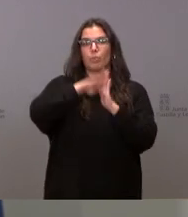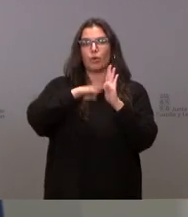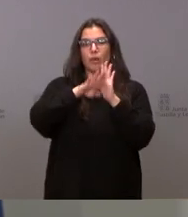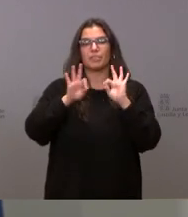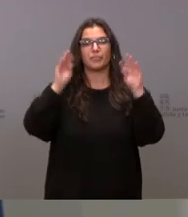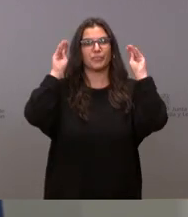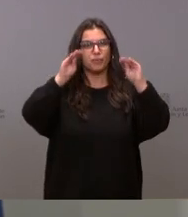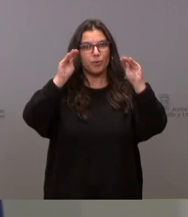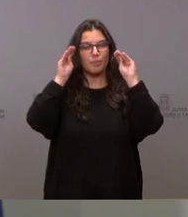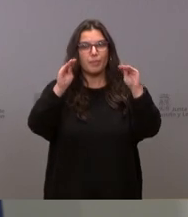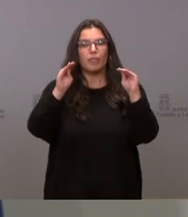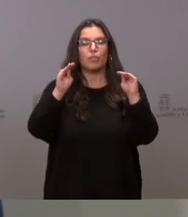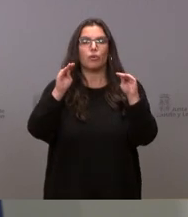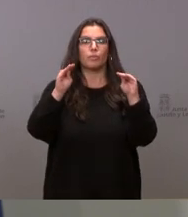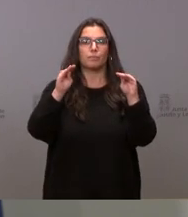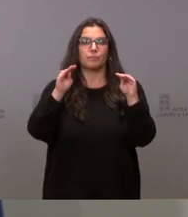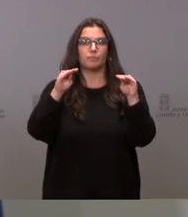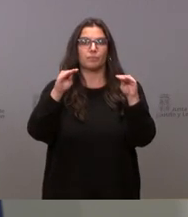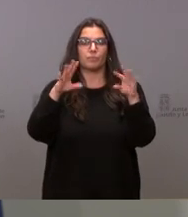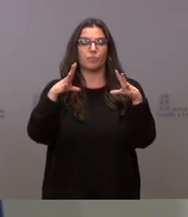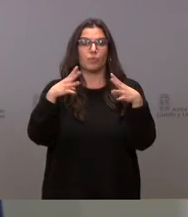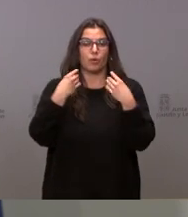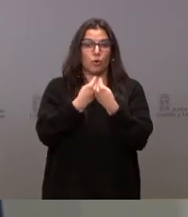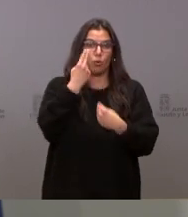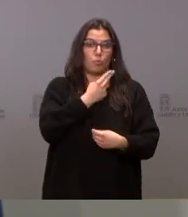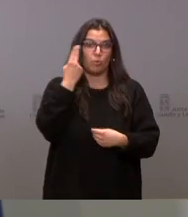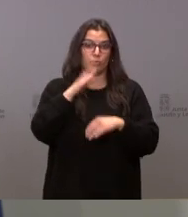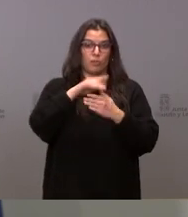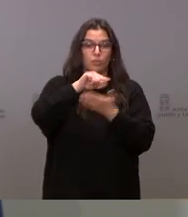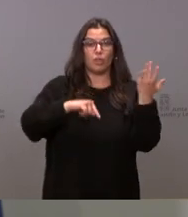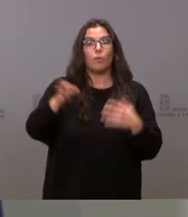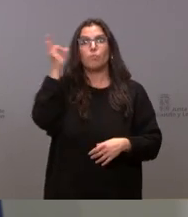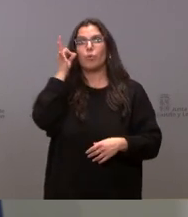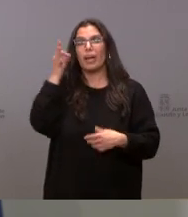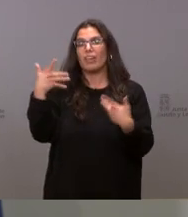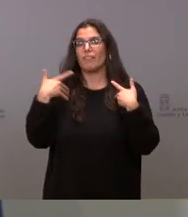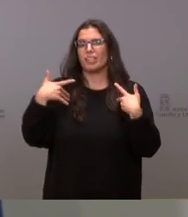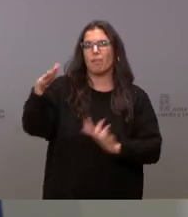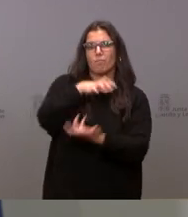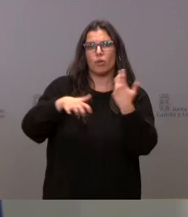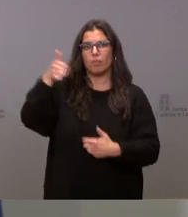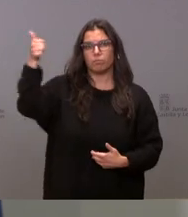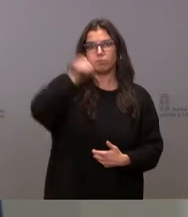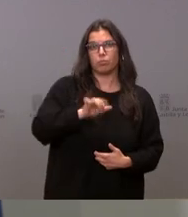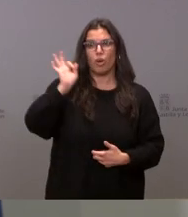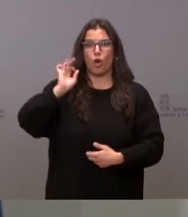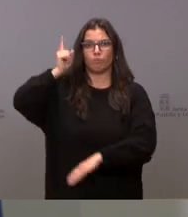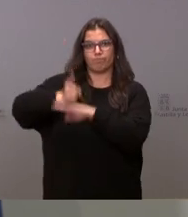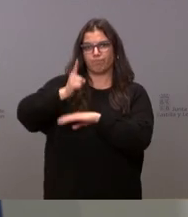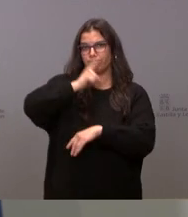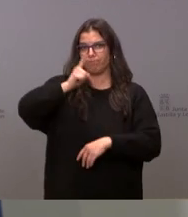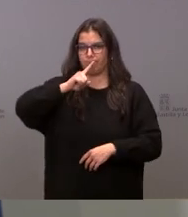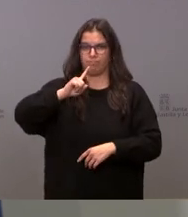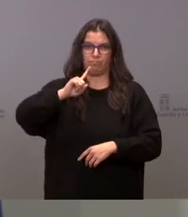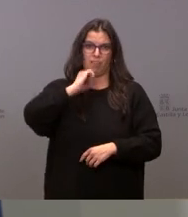con compromiso de contratación para mujeres víctimas de violencia de género o de trata de explotación